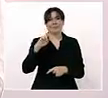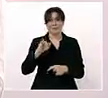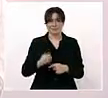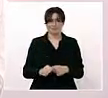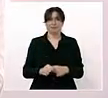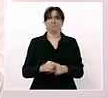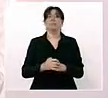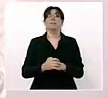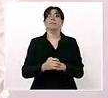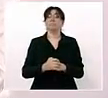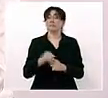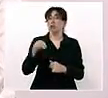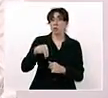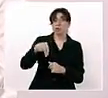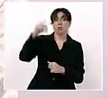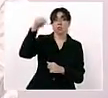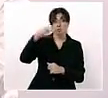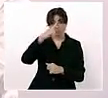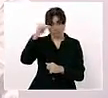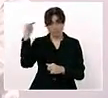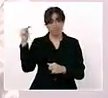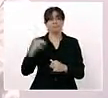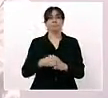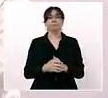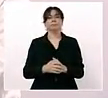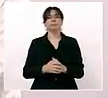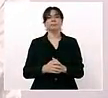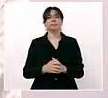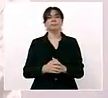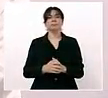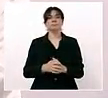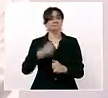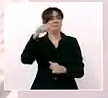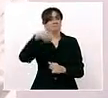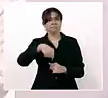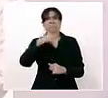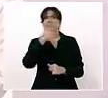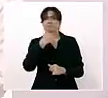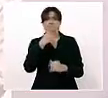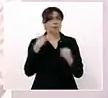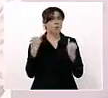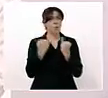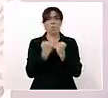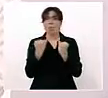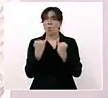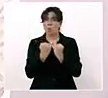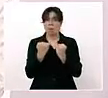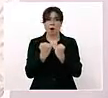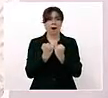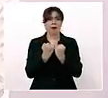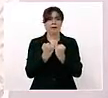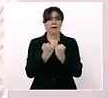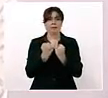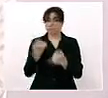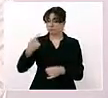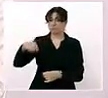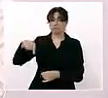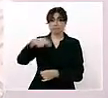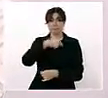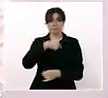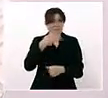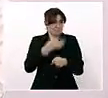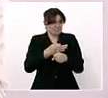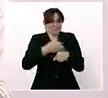de Nayarit. Y aquí en la capital lo mismo, así como estamos inaugurando este